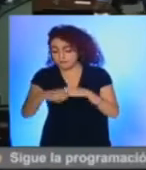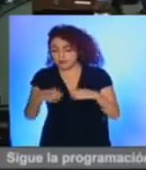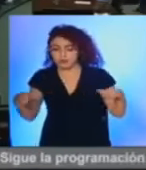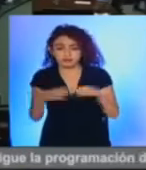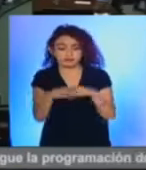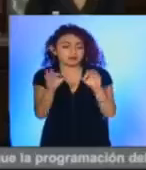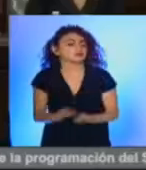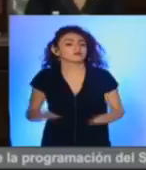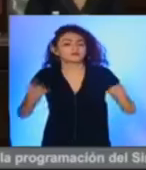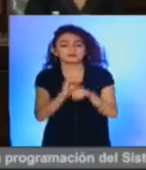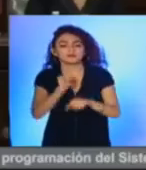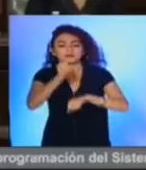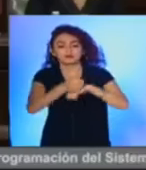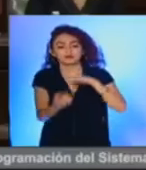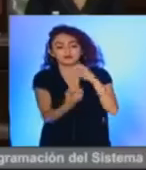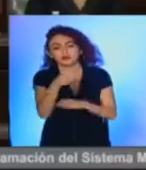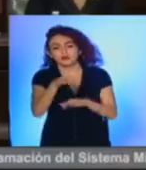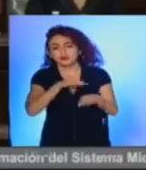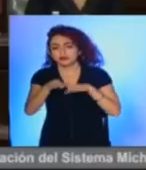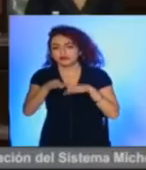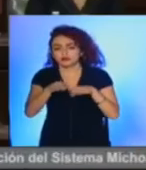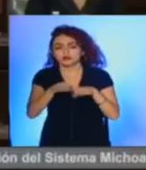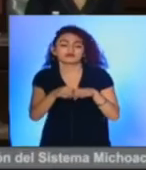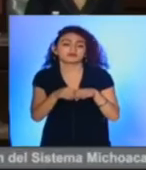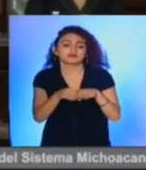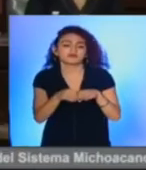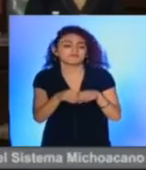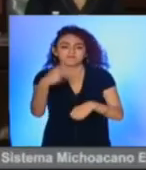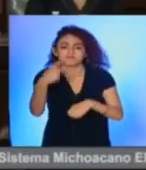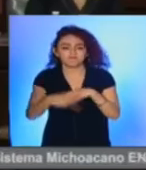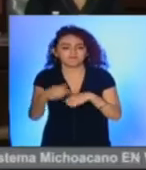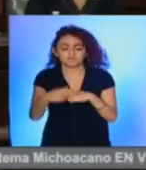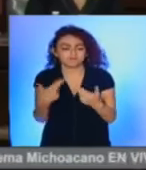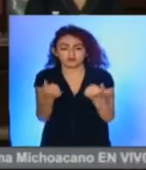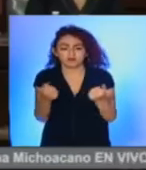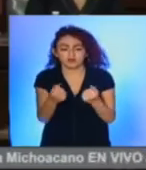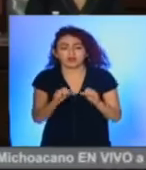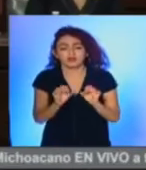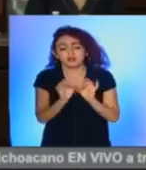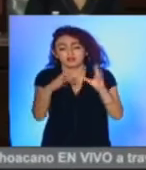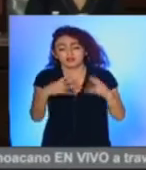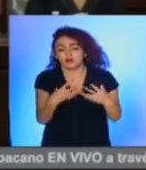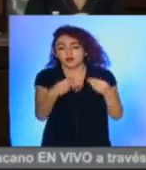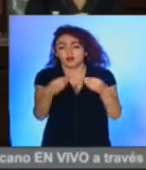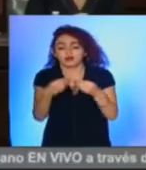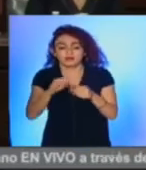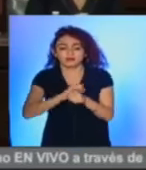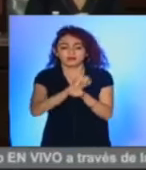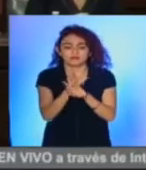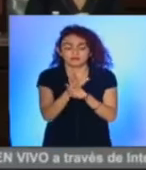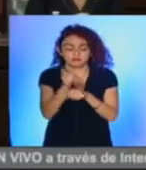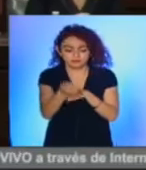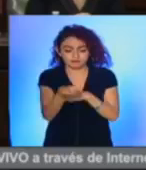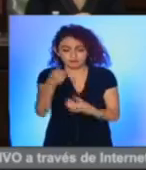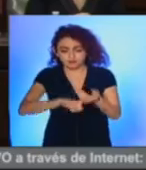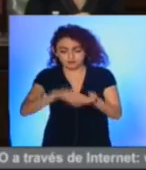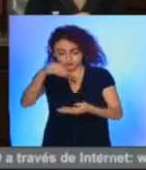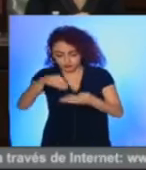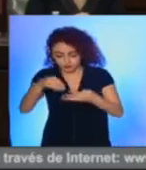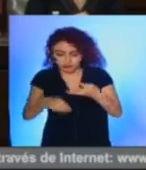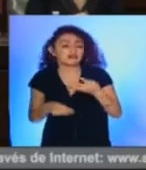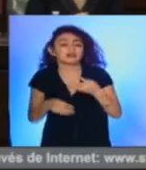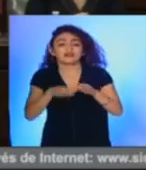particulares a implementar nuevas formas de elaborar sin correr riesgos de contagio. El principal objetivo de este dictamen es